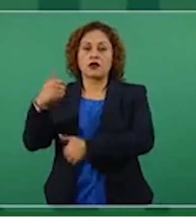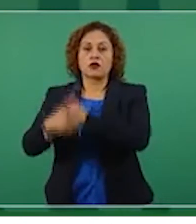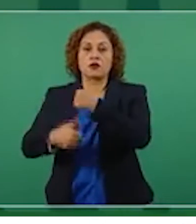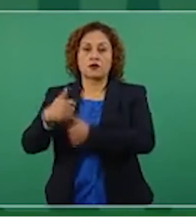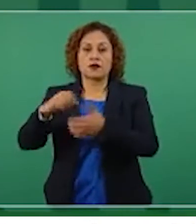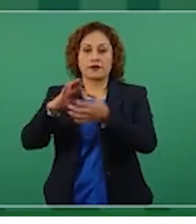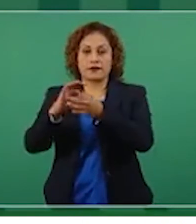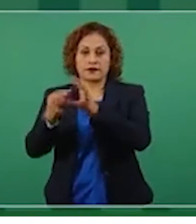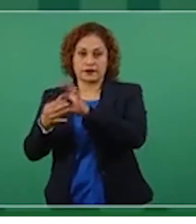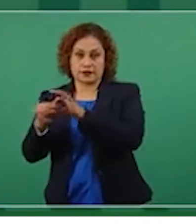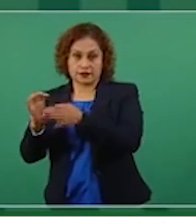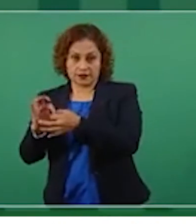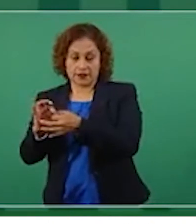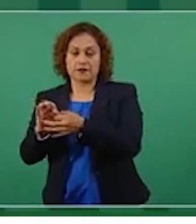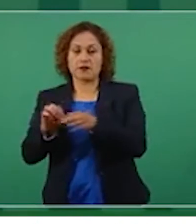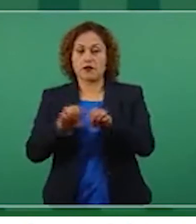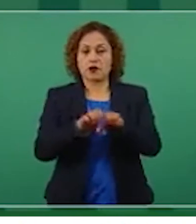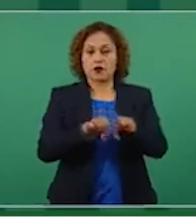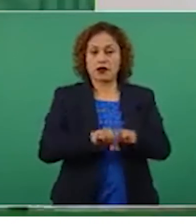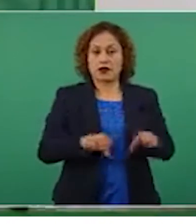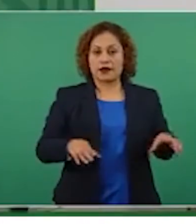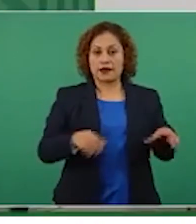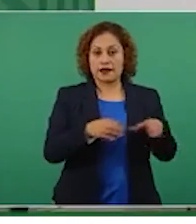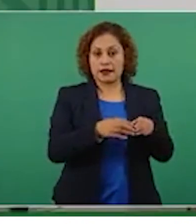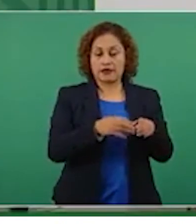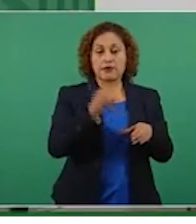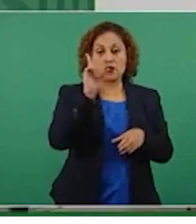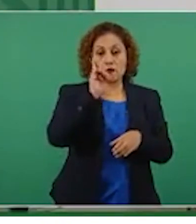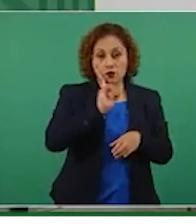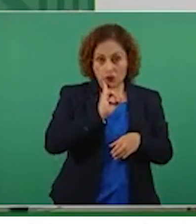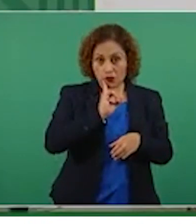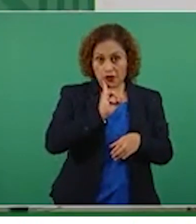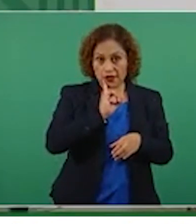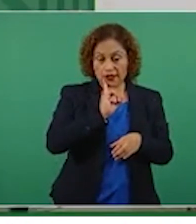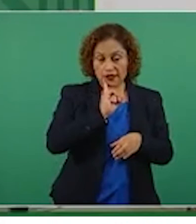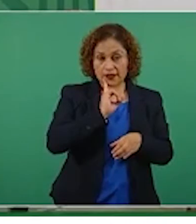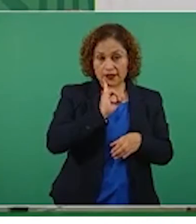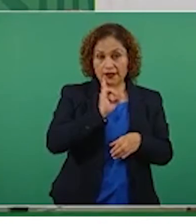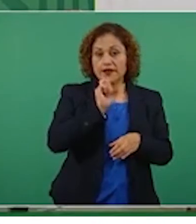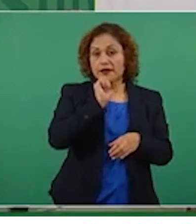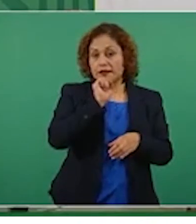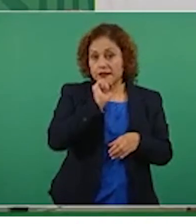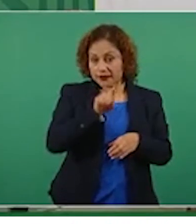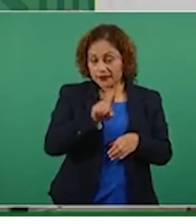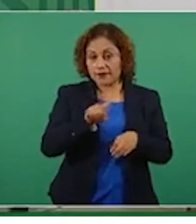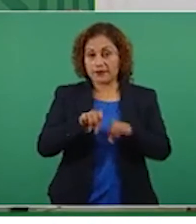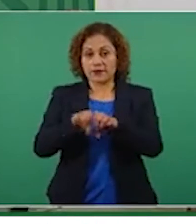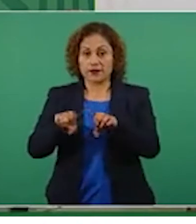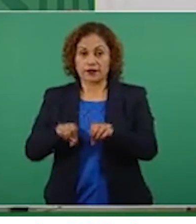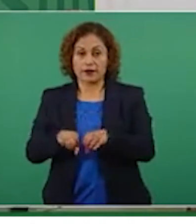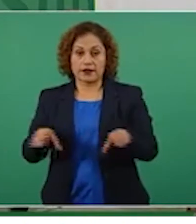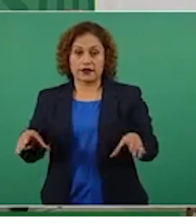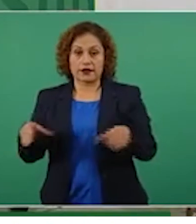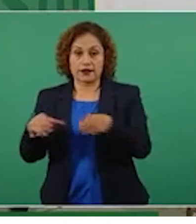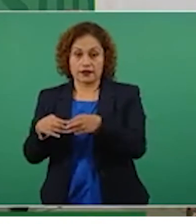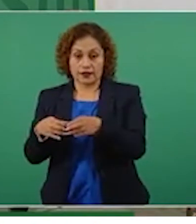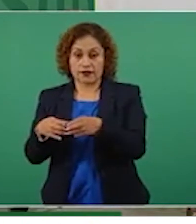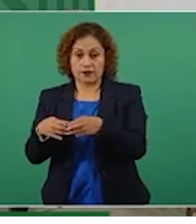femenil de softball como el equipo